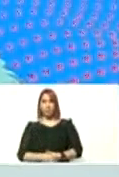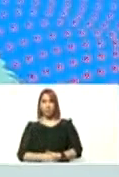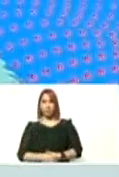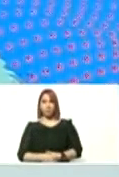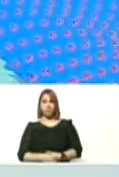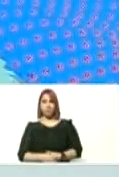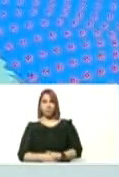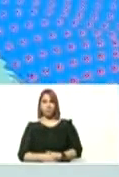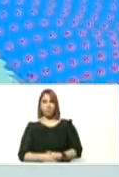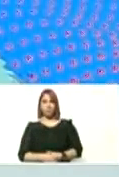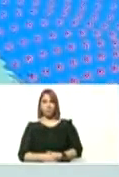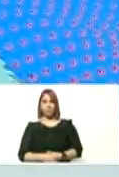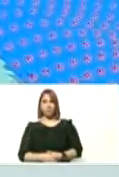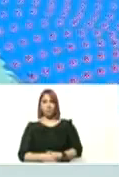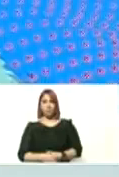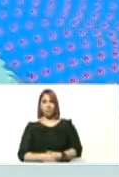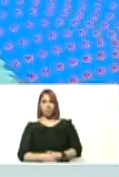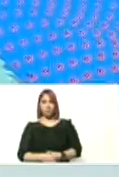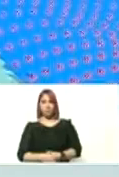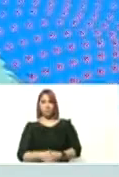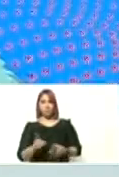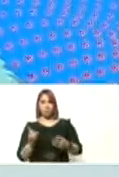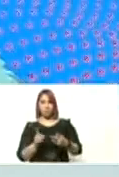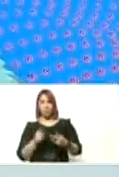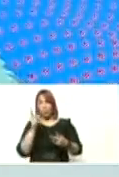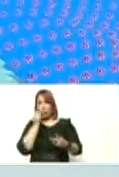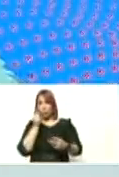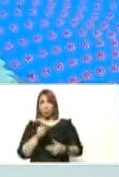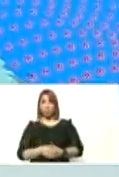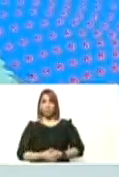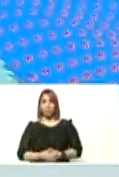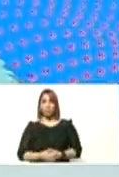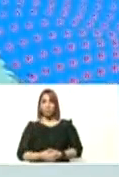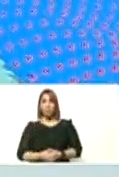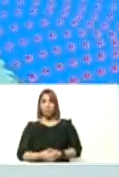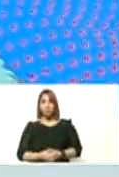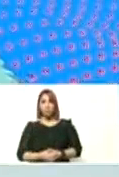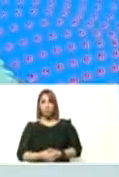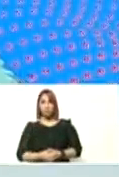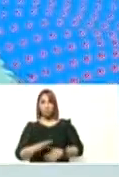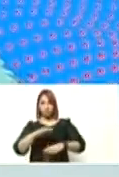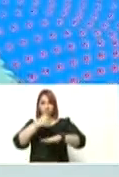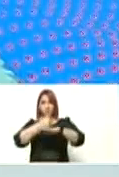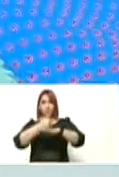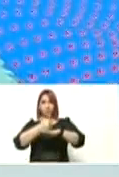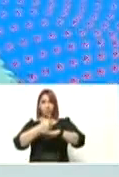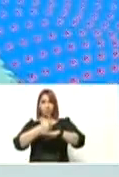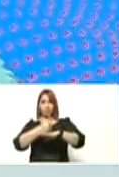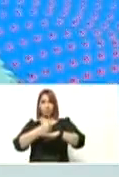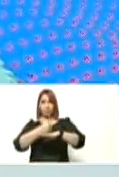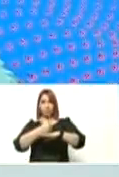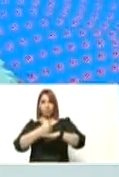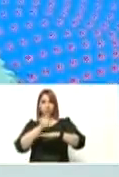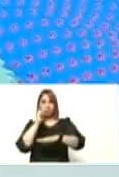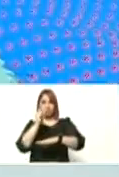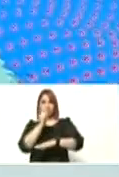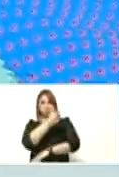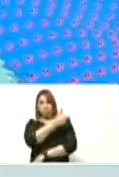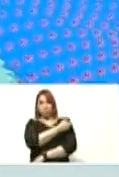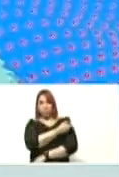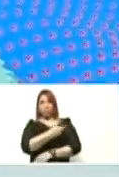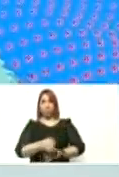Rodge Longa director del punto de vacunación